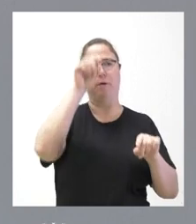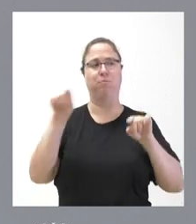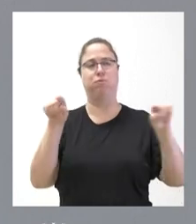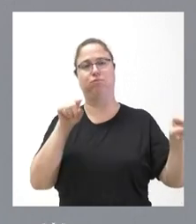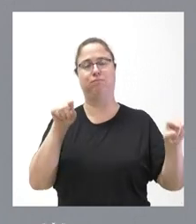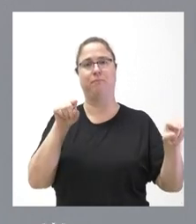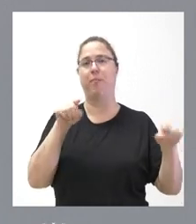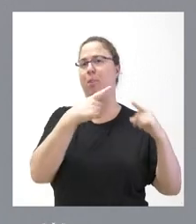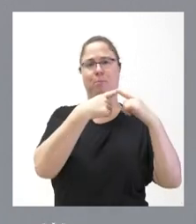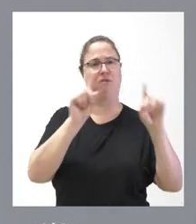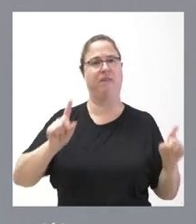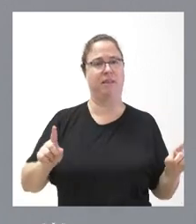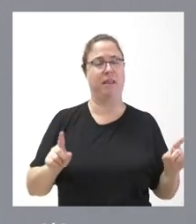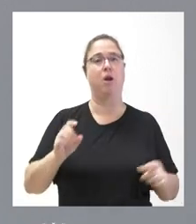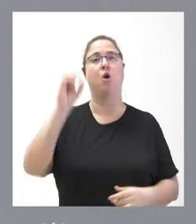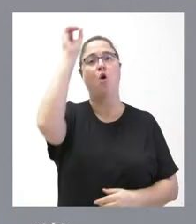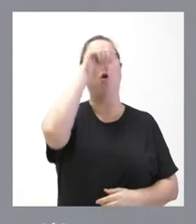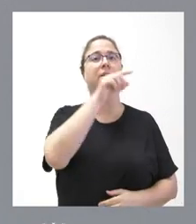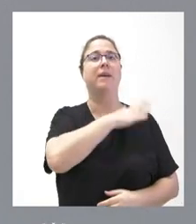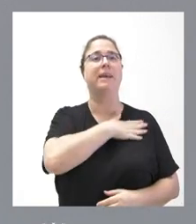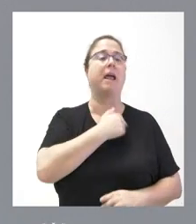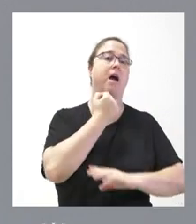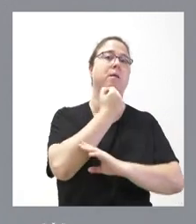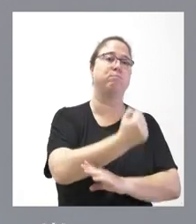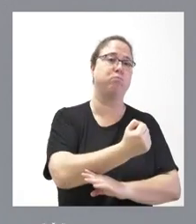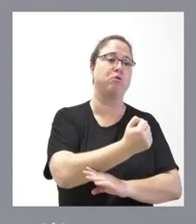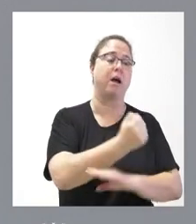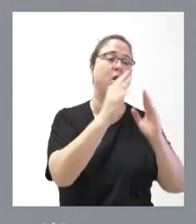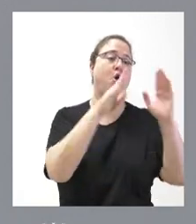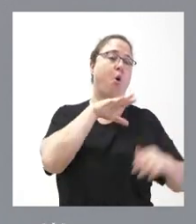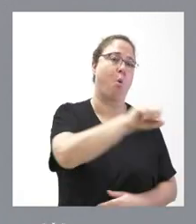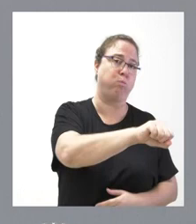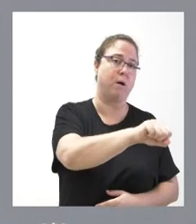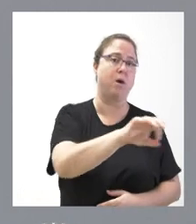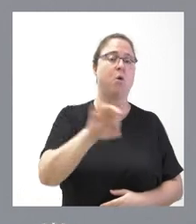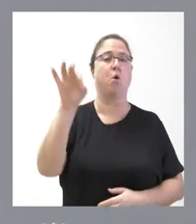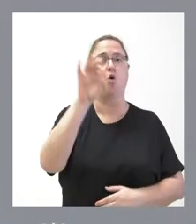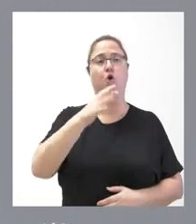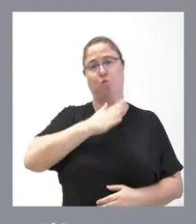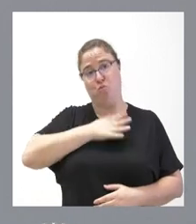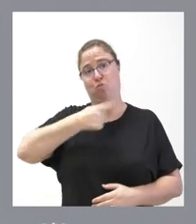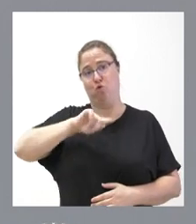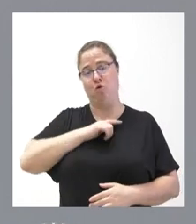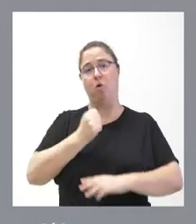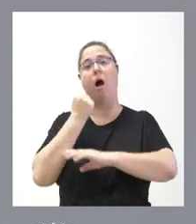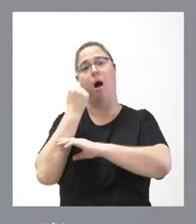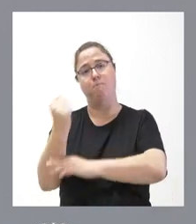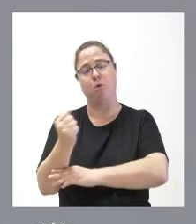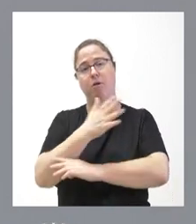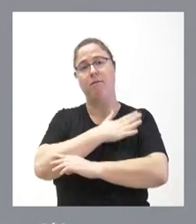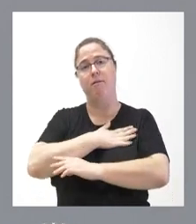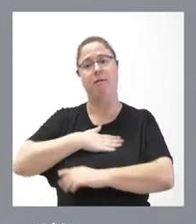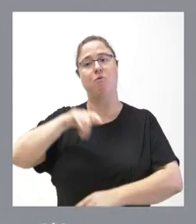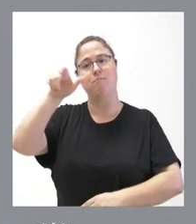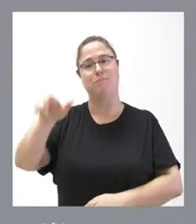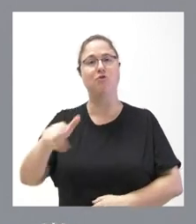muy diferentes, ¿no? Las que son partidarios de apoyar a los ocupas y los que somos partidarios de que se apoye a quien